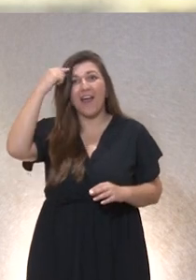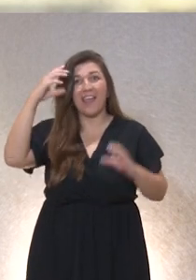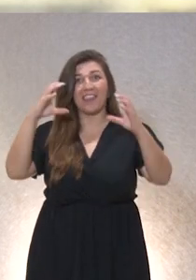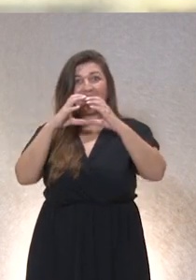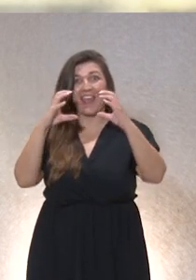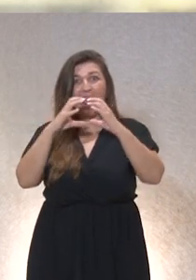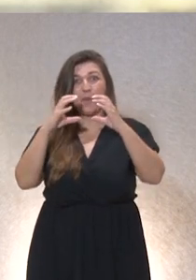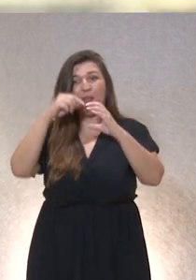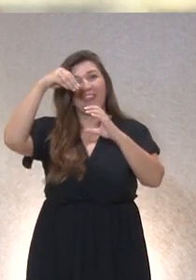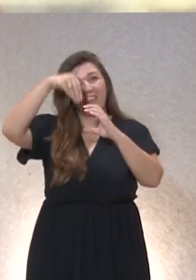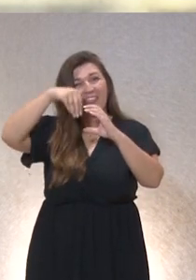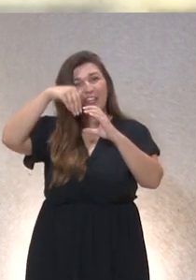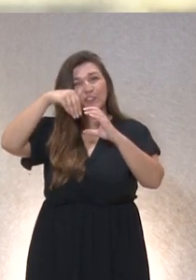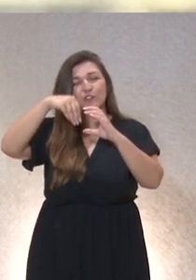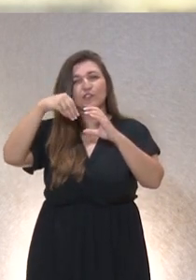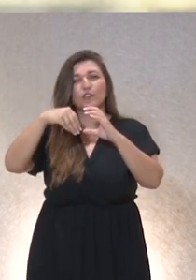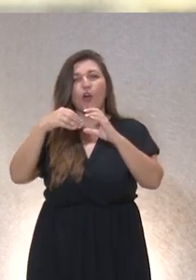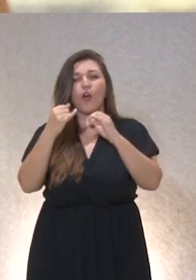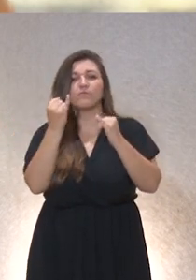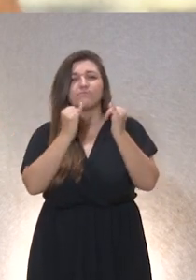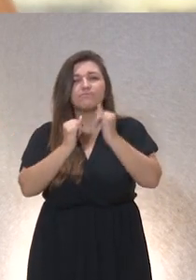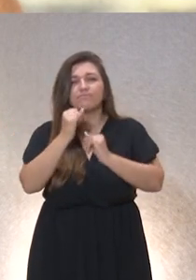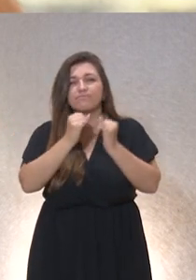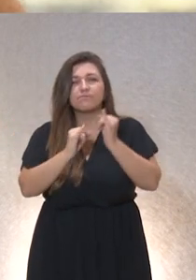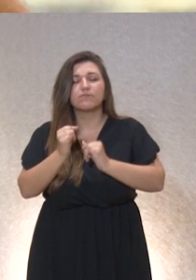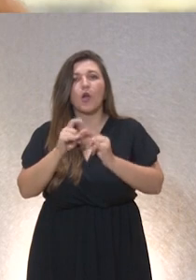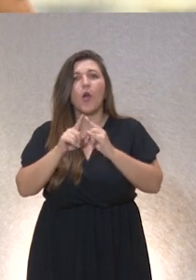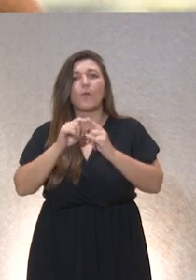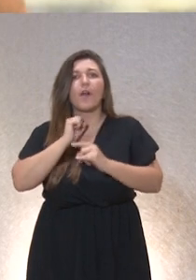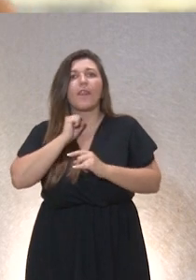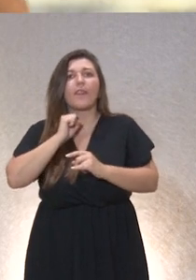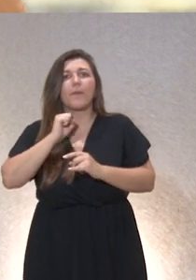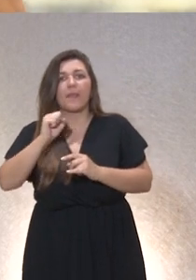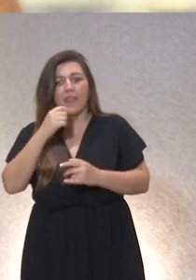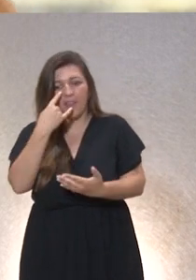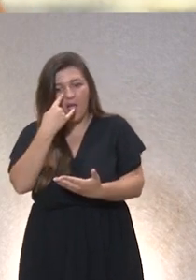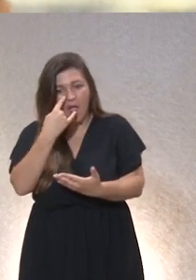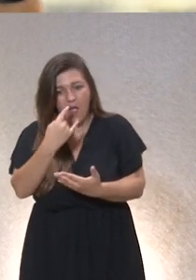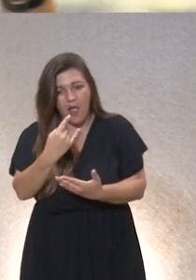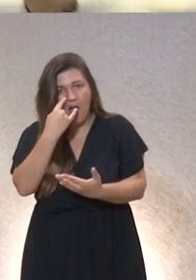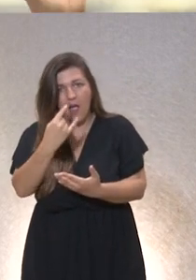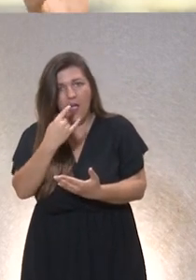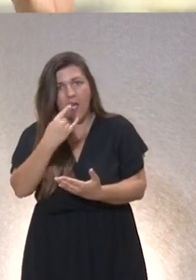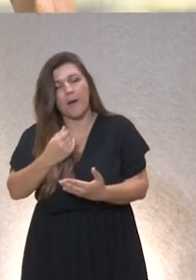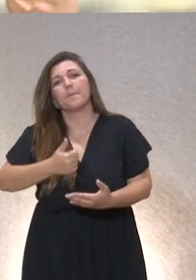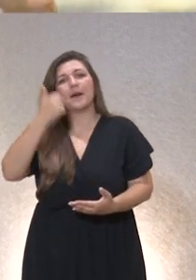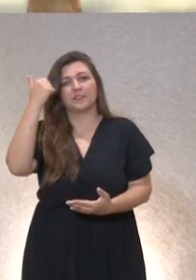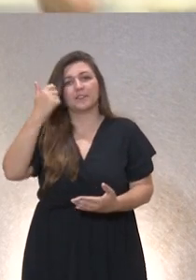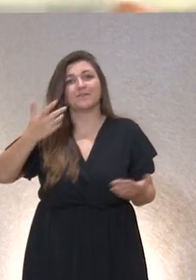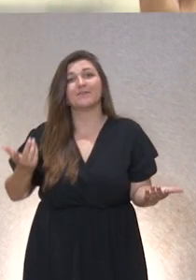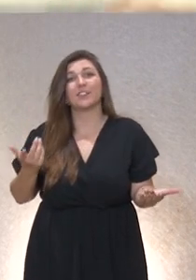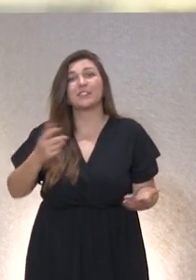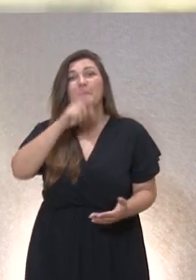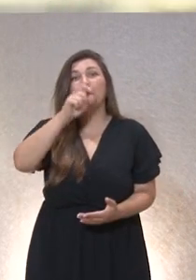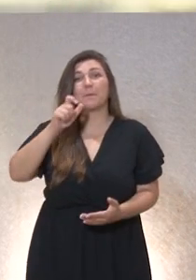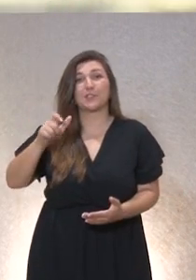activarse y generan determinado tipo de dependencia y entonces van a producirse determinado tipo de adicciones claro ¿qué dicen los expertos en